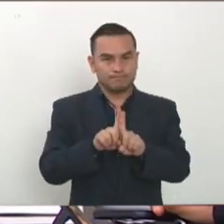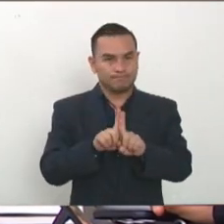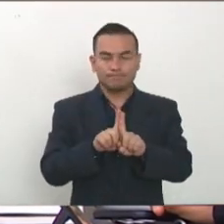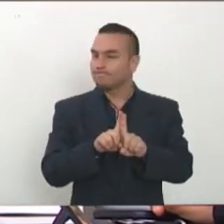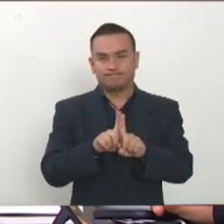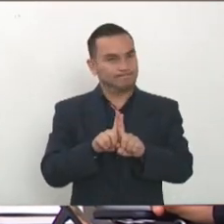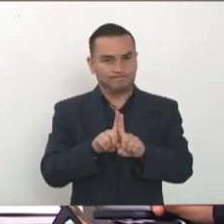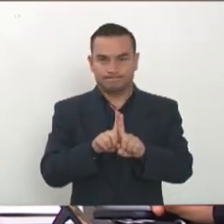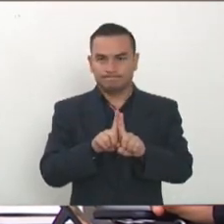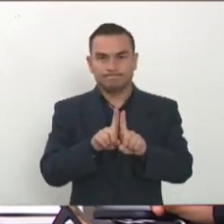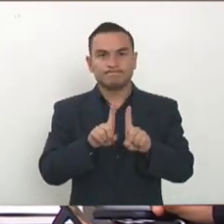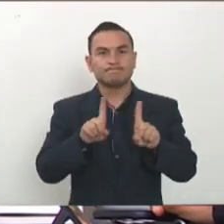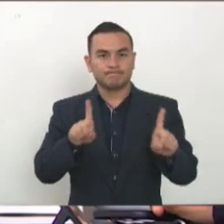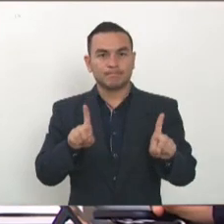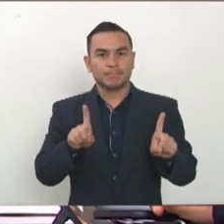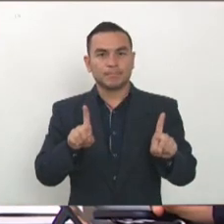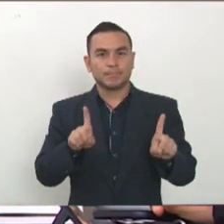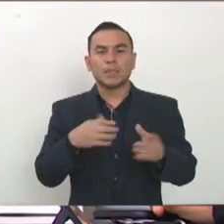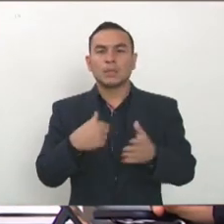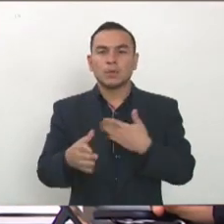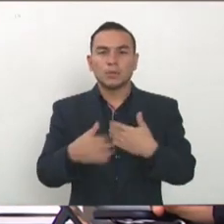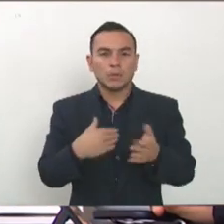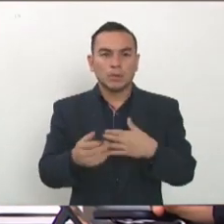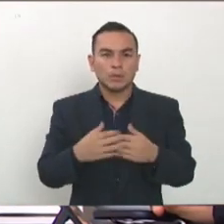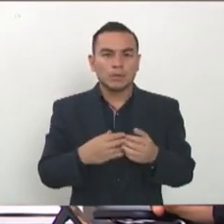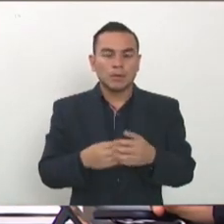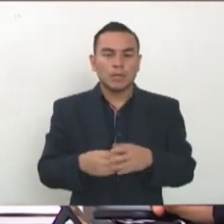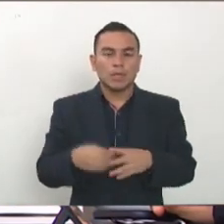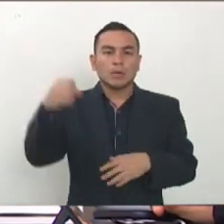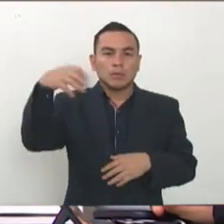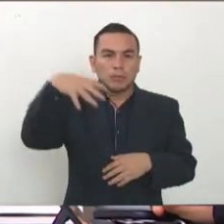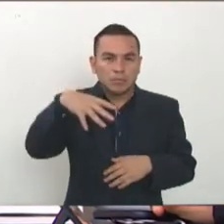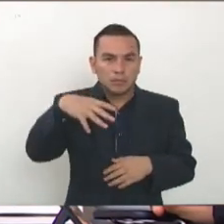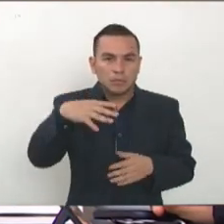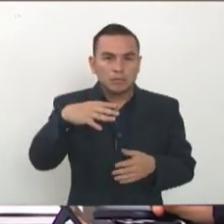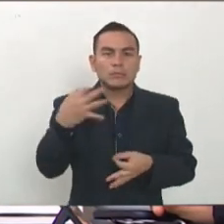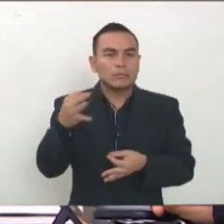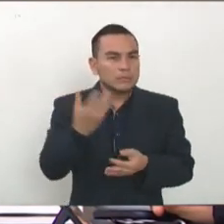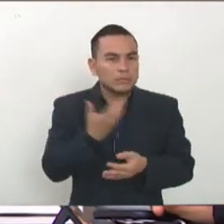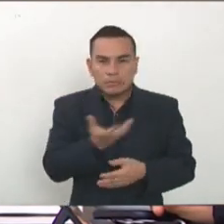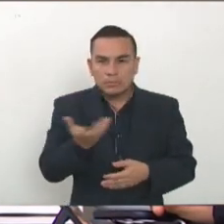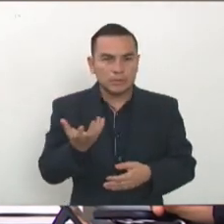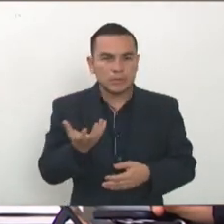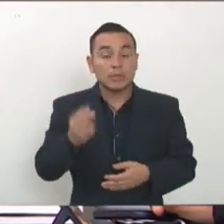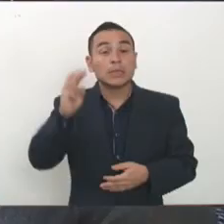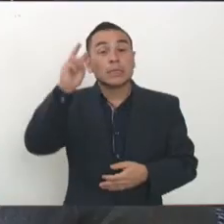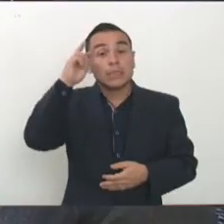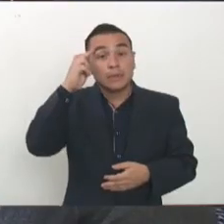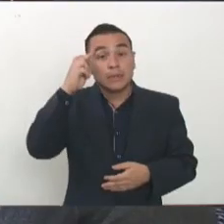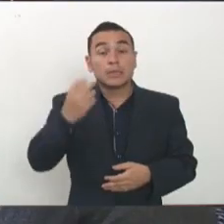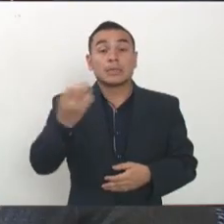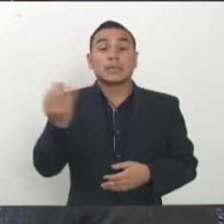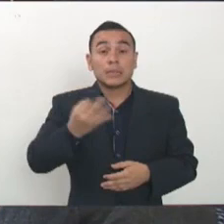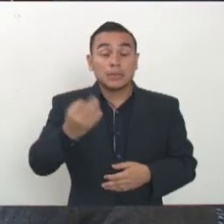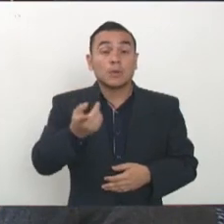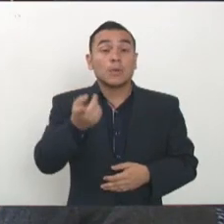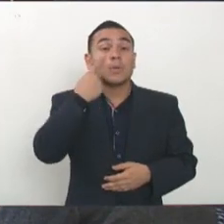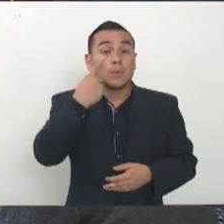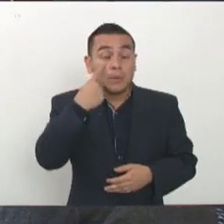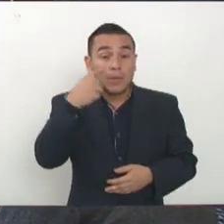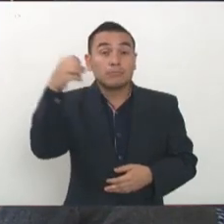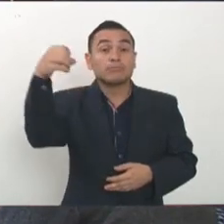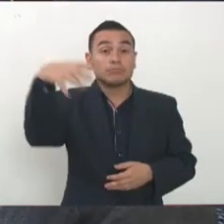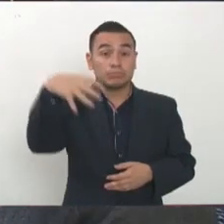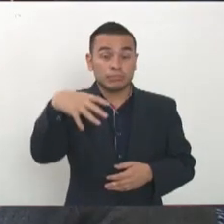producir medicamentos o alimentos porque de qué va a servir que tengamos distanciamiento social si nuestros hospitales no van a tener energía eléctrica entonces debemos de,